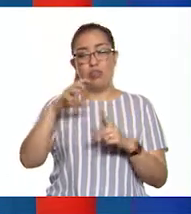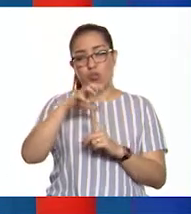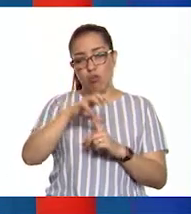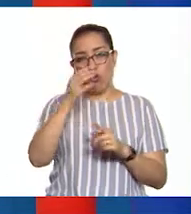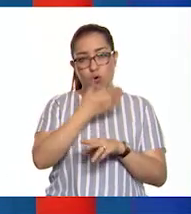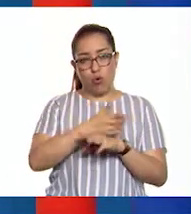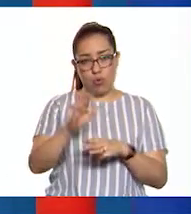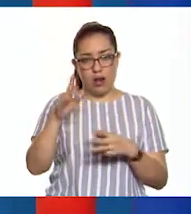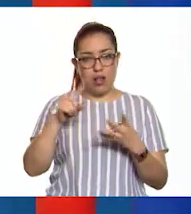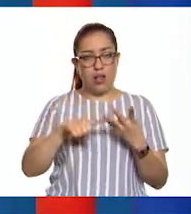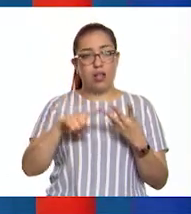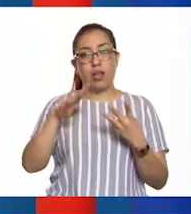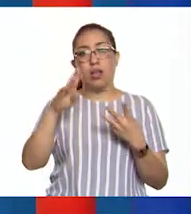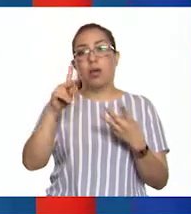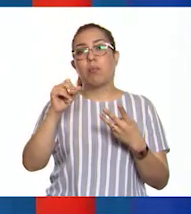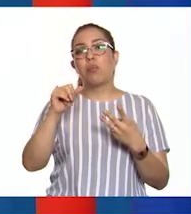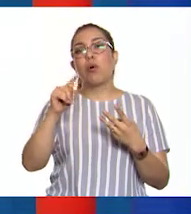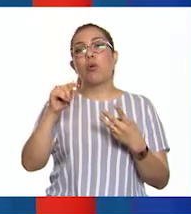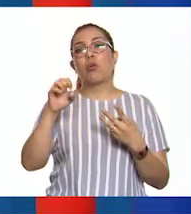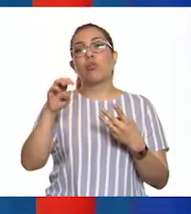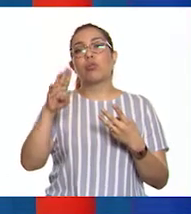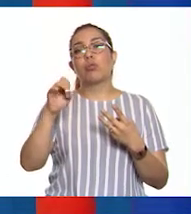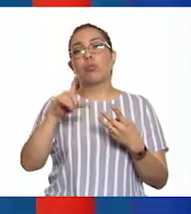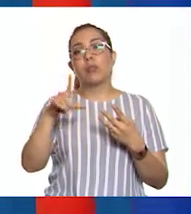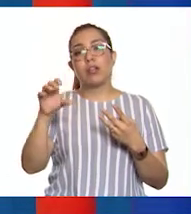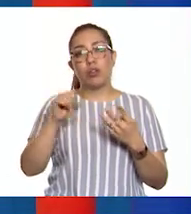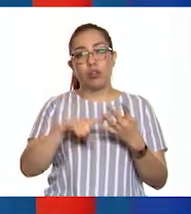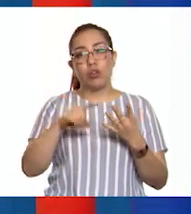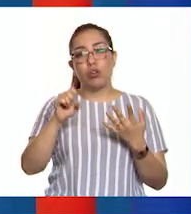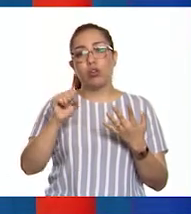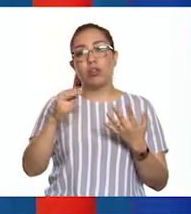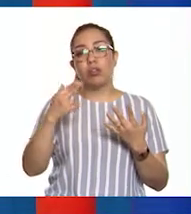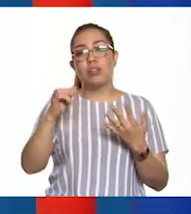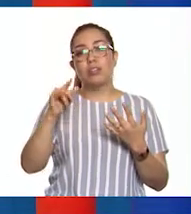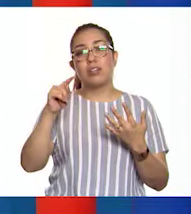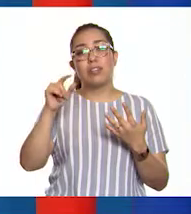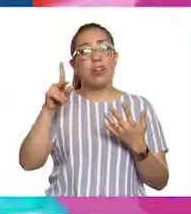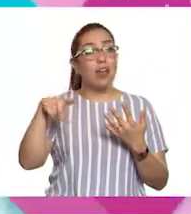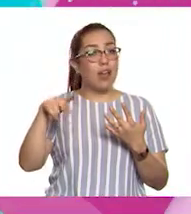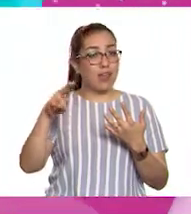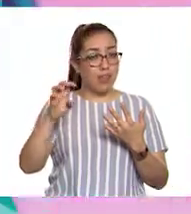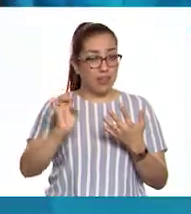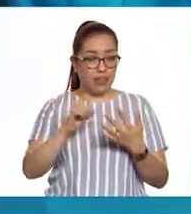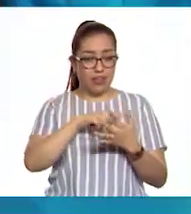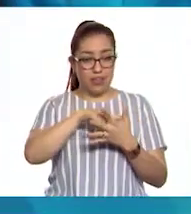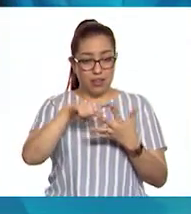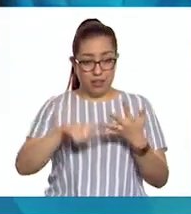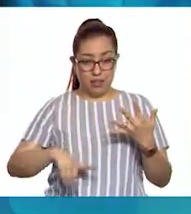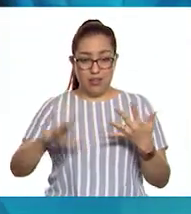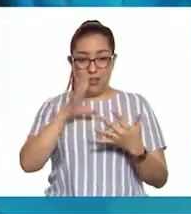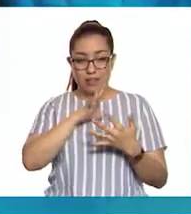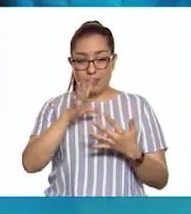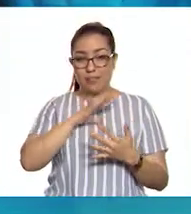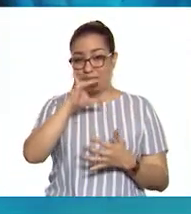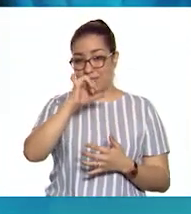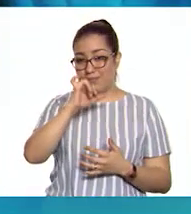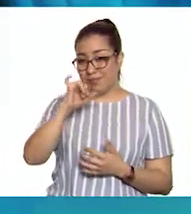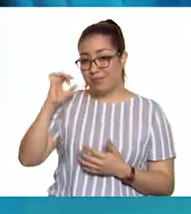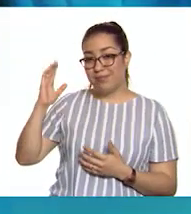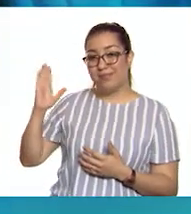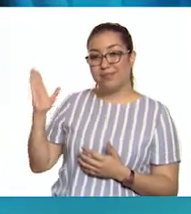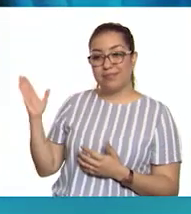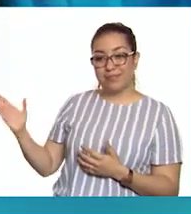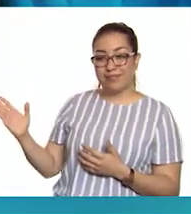el shiitake. Aunque los más conocidos son los champiñones y las setas. Exactamente. El champiñón es